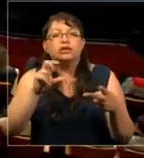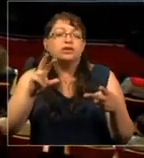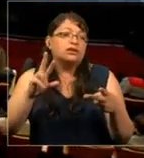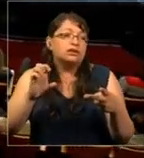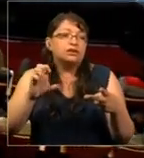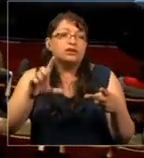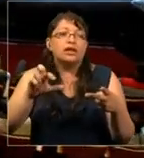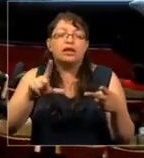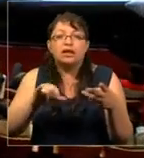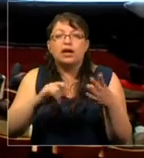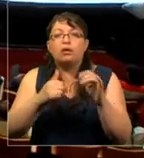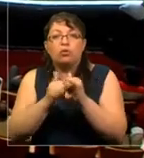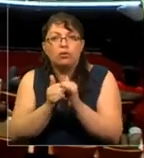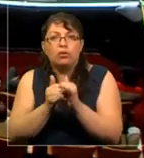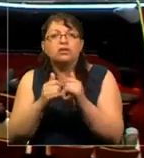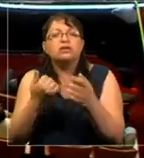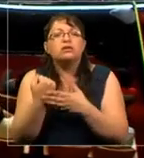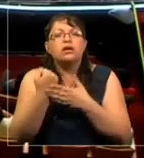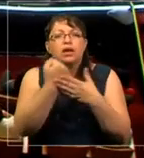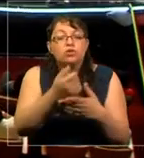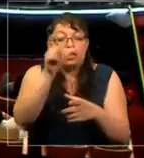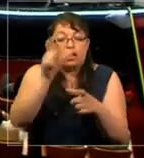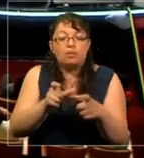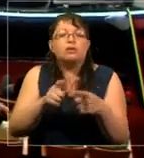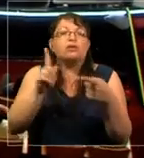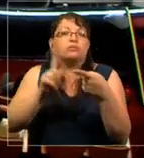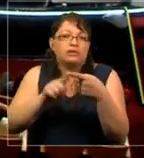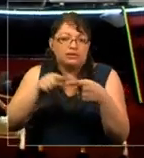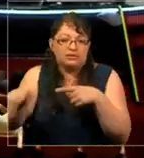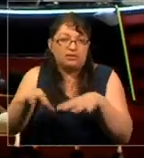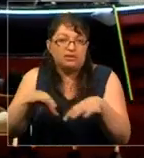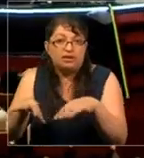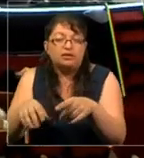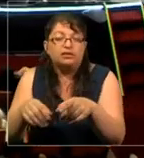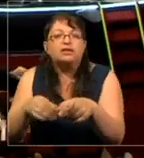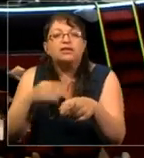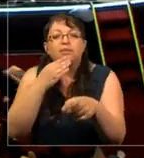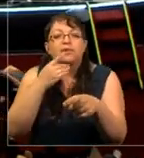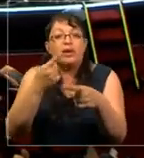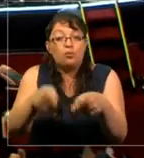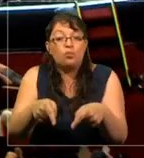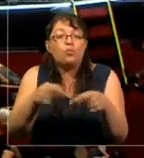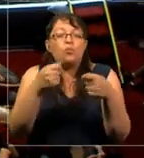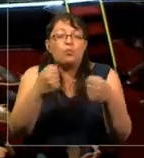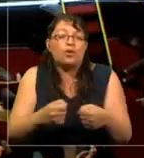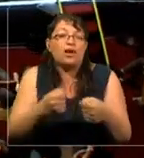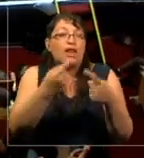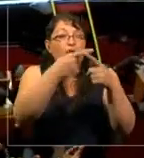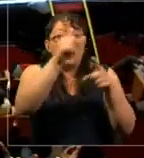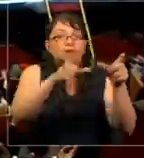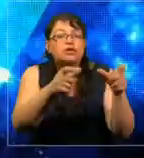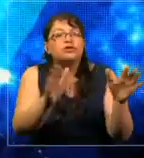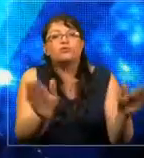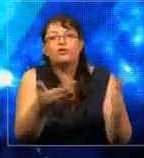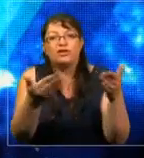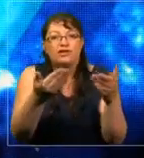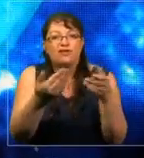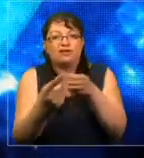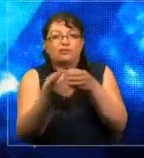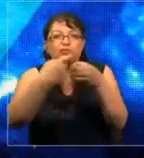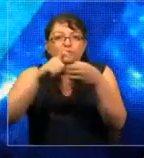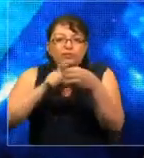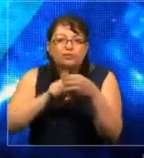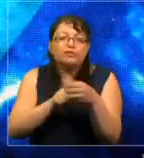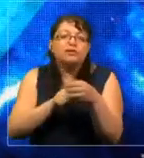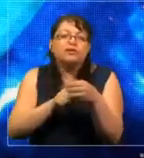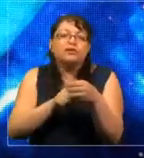a comprometerse con una acción y a tratar de motivar a otros a pertenecer a ese grupo y